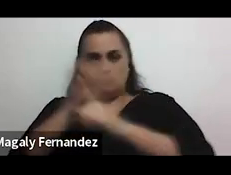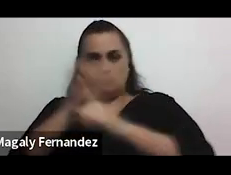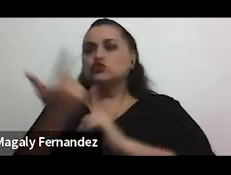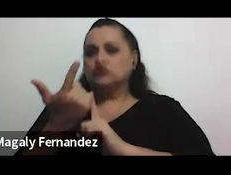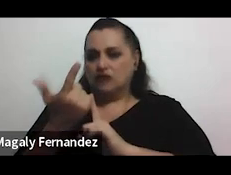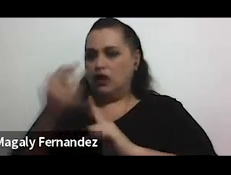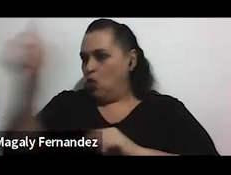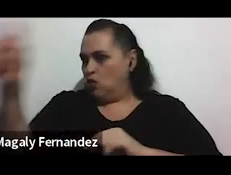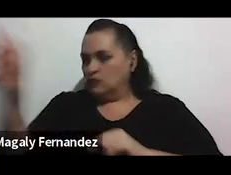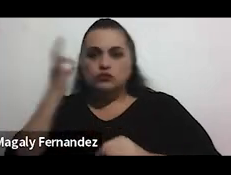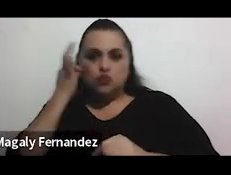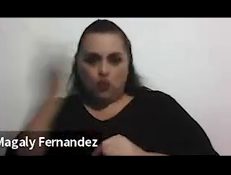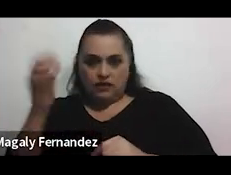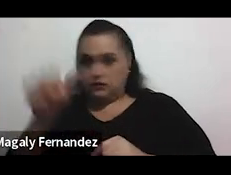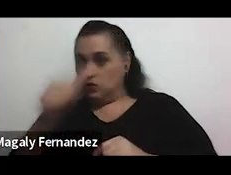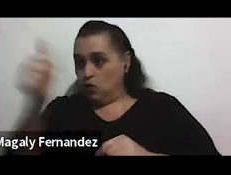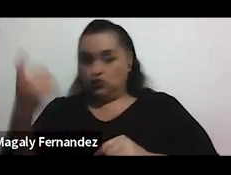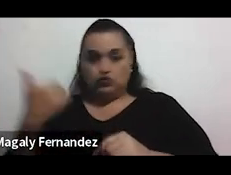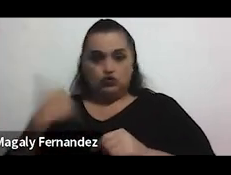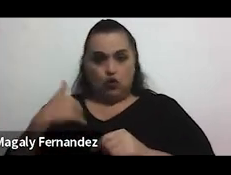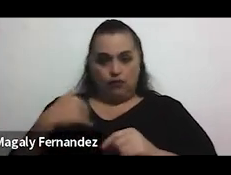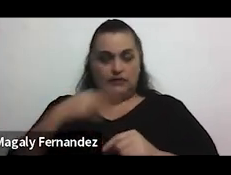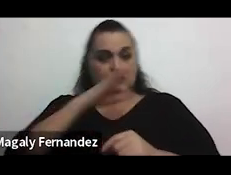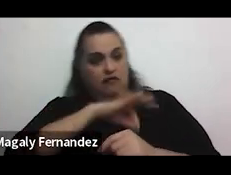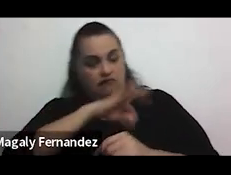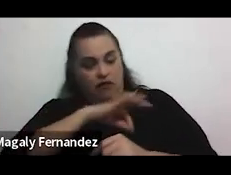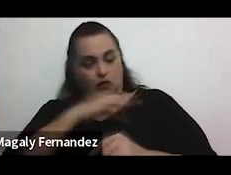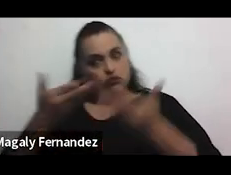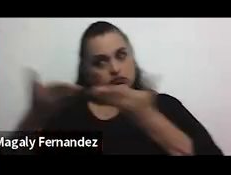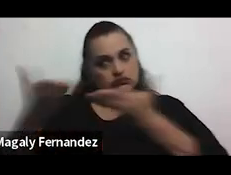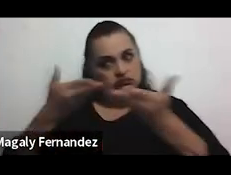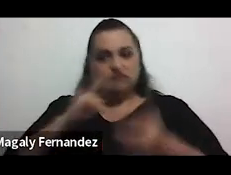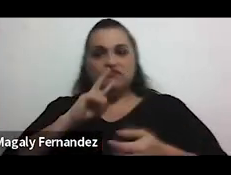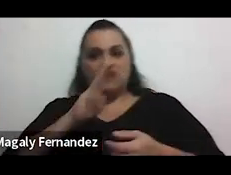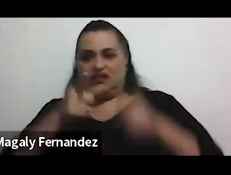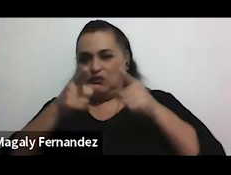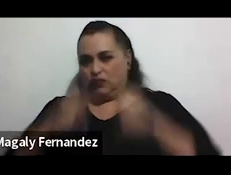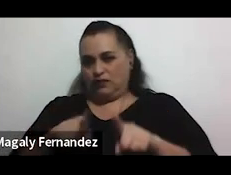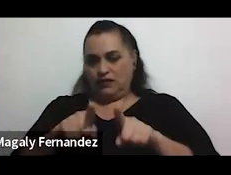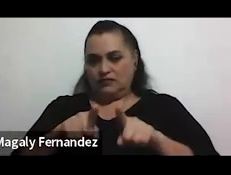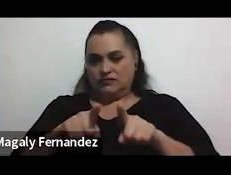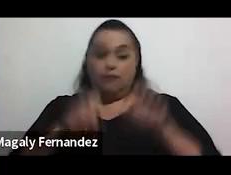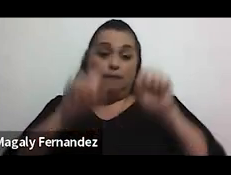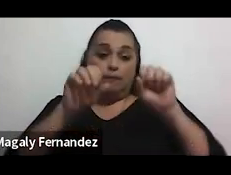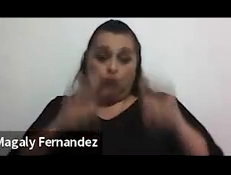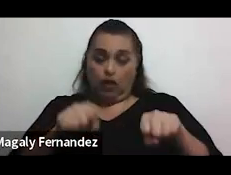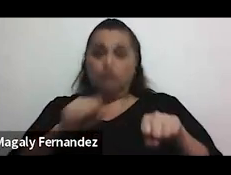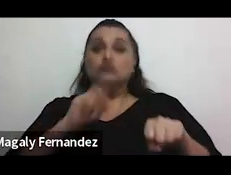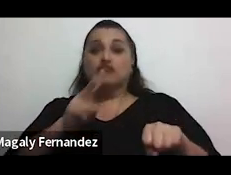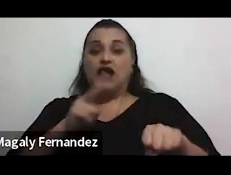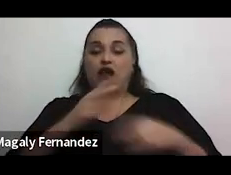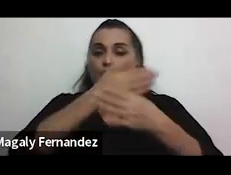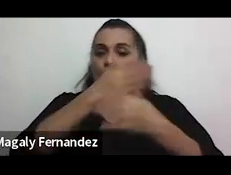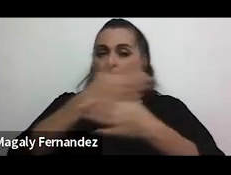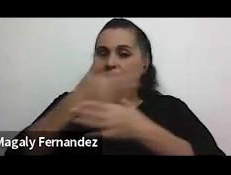otras mujeres u otros hombres que están a favor de esta realidad y que podamos realmente como compartir